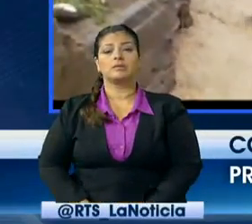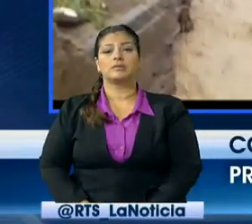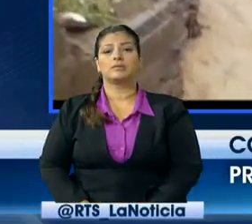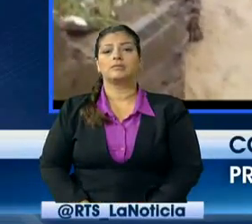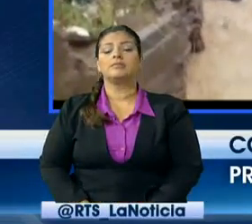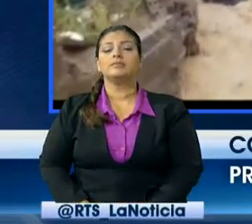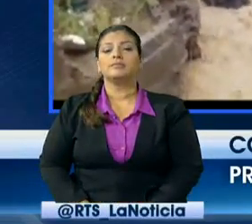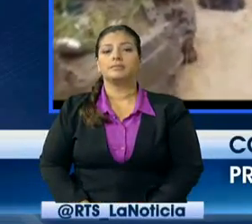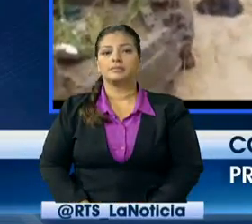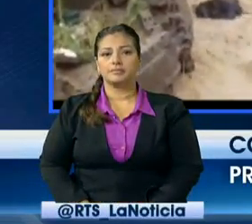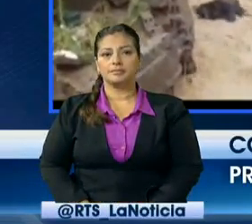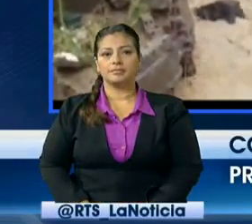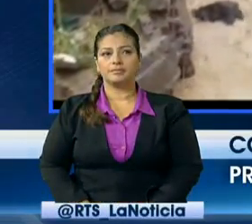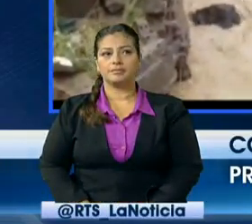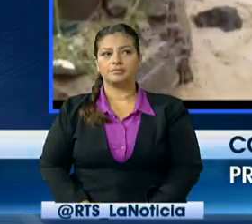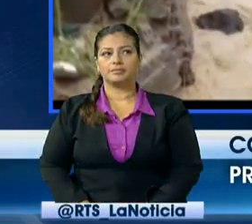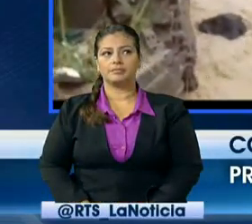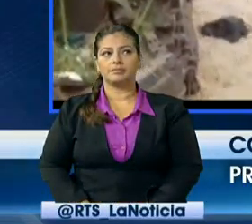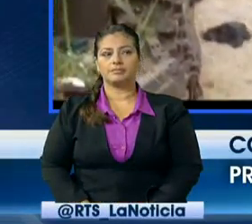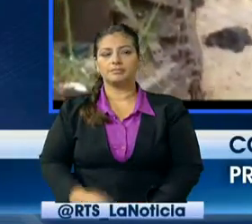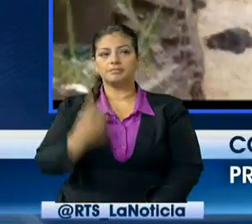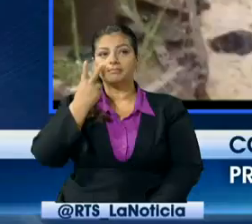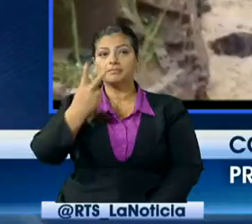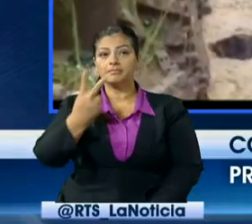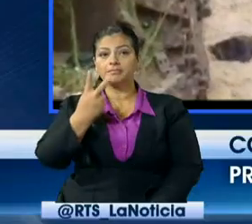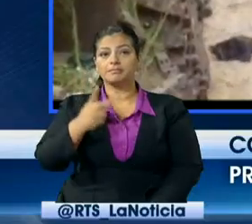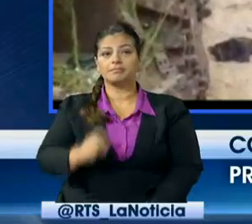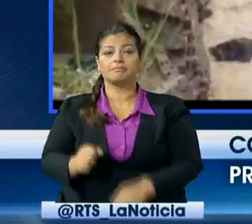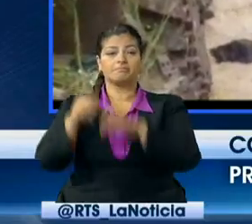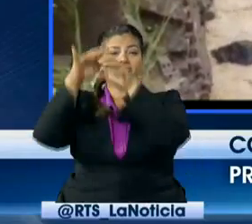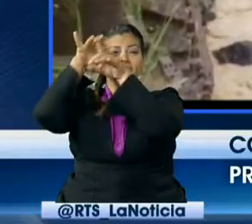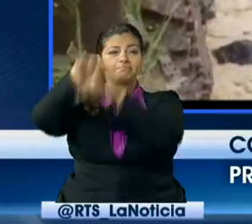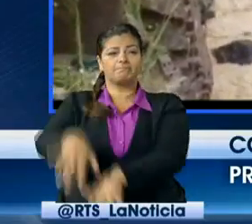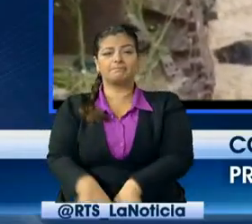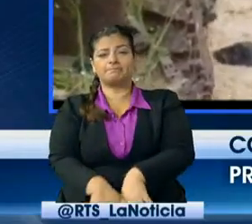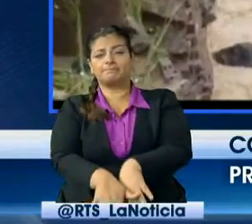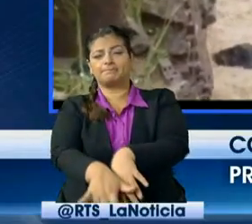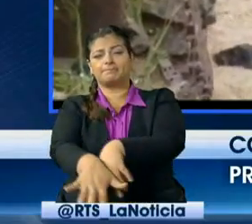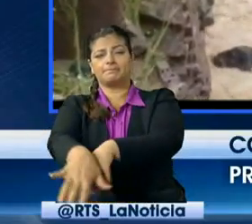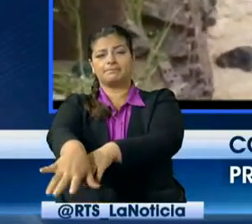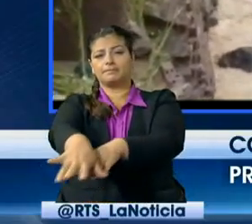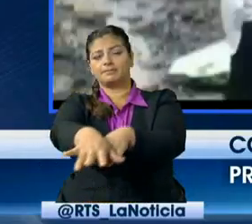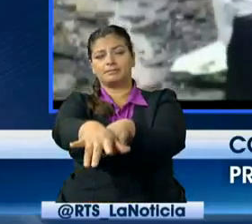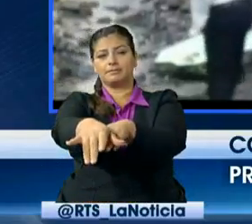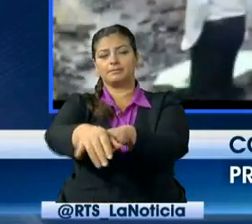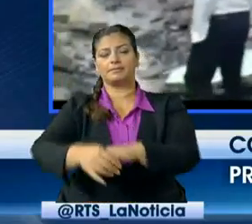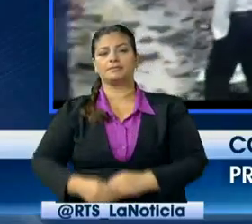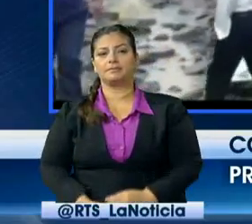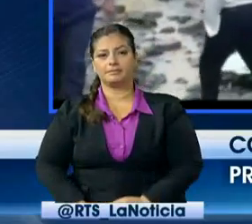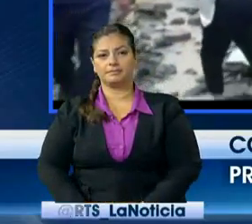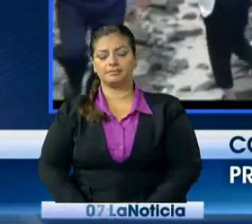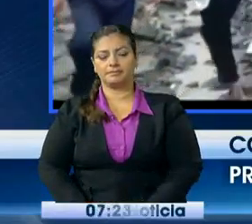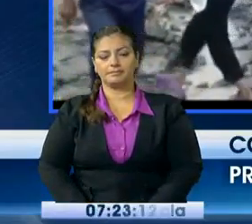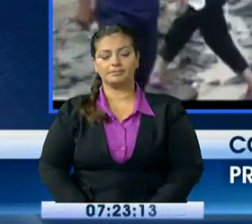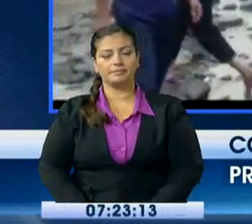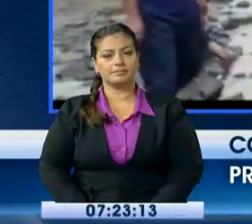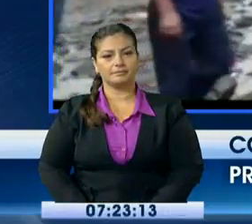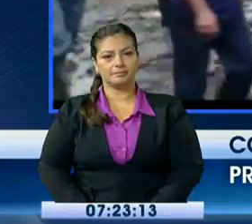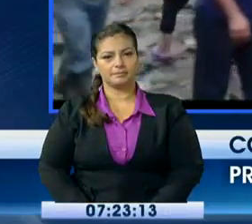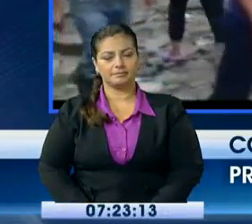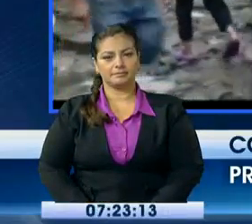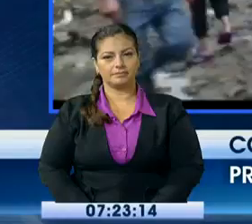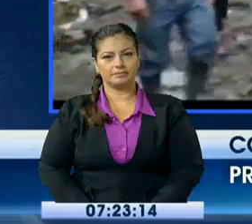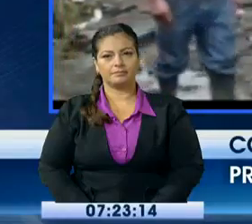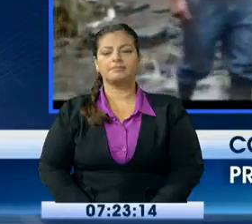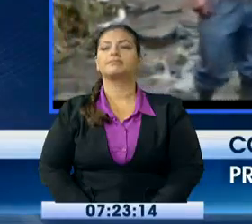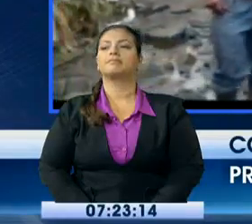Toachi, que es el que también incrementó su carnal y aún sabemos que también existen los centros poblados que están en la ribera del